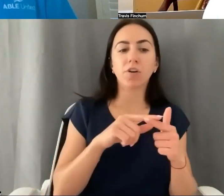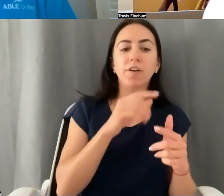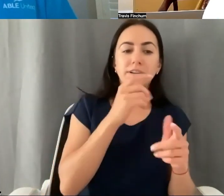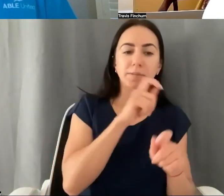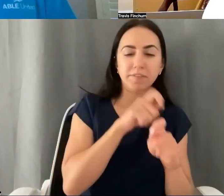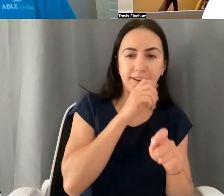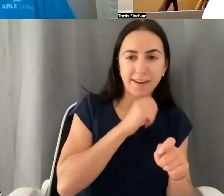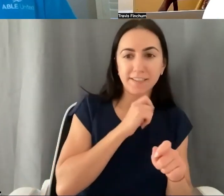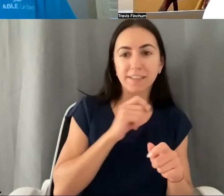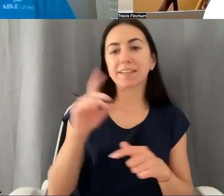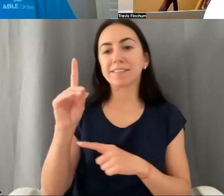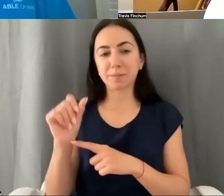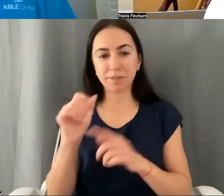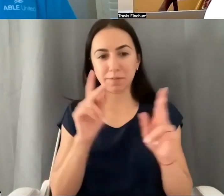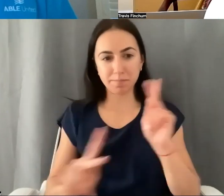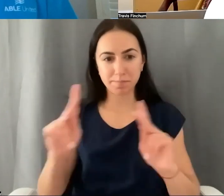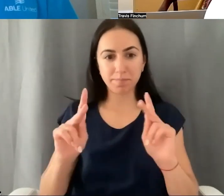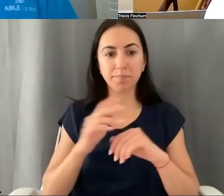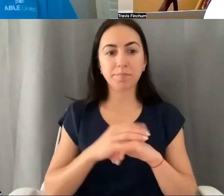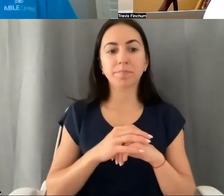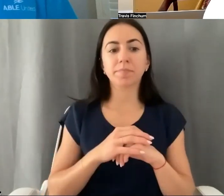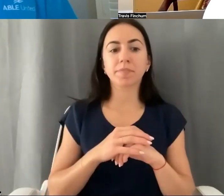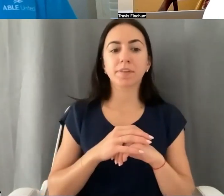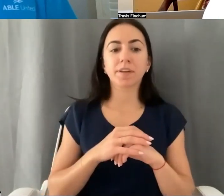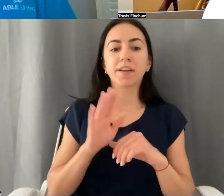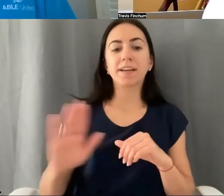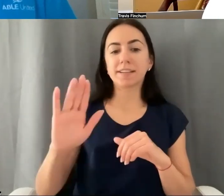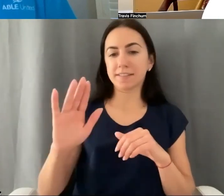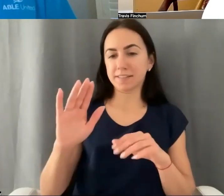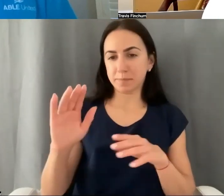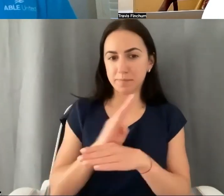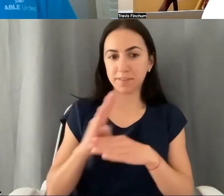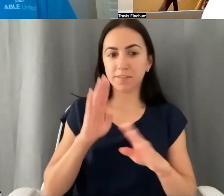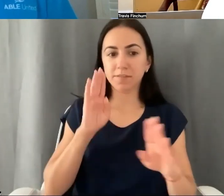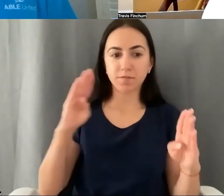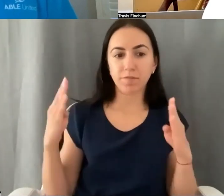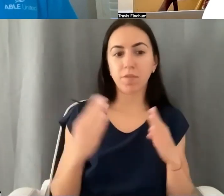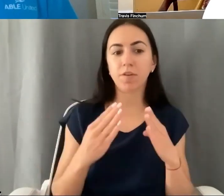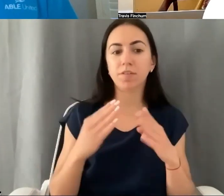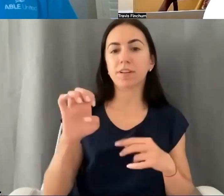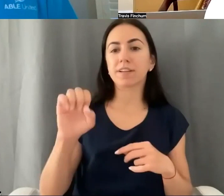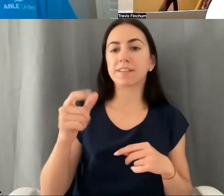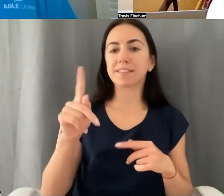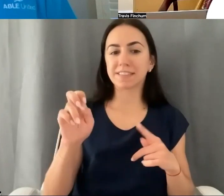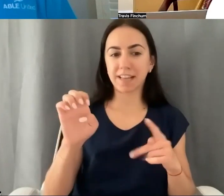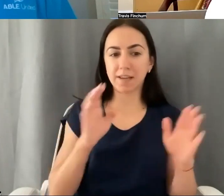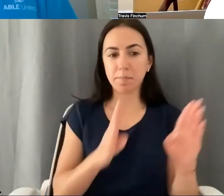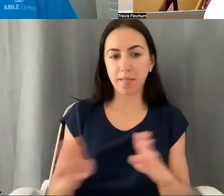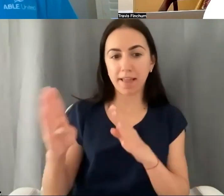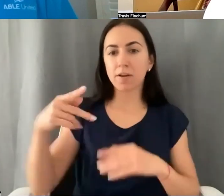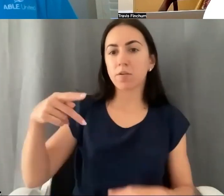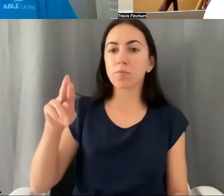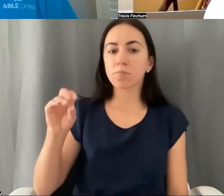con discapacidades y también la creación y administración de fideicomisos de necesidades especiales. Su